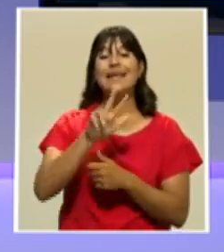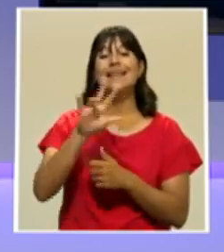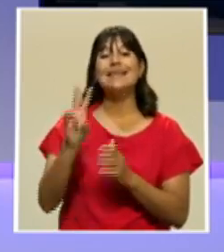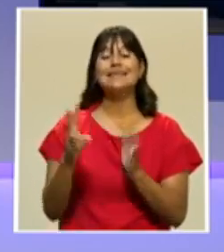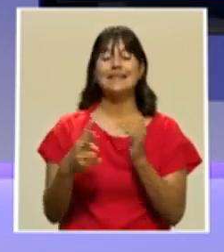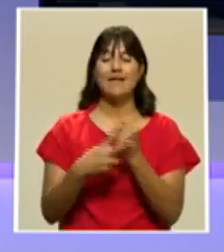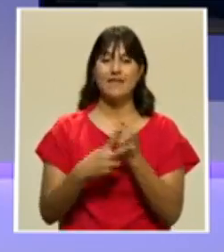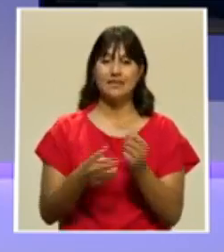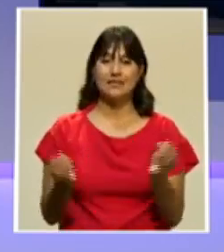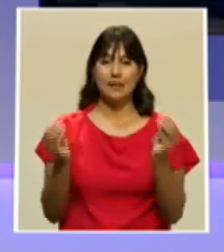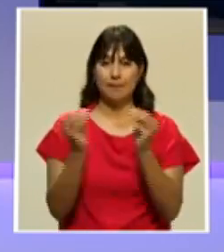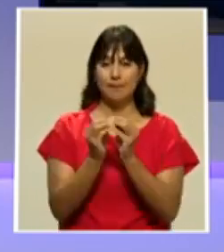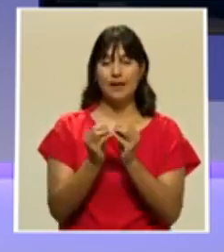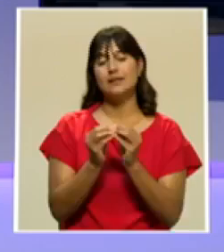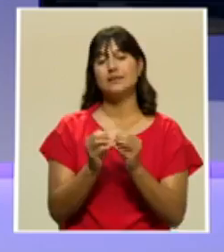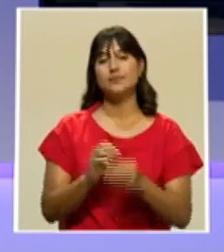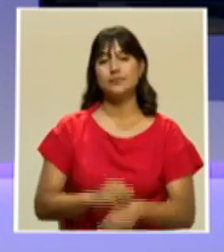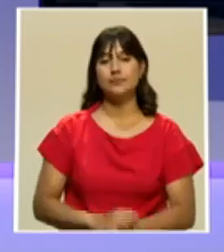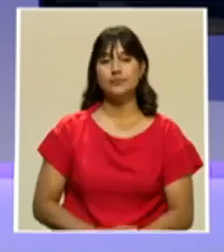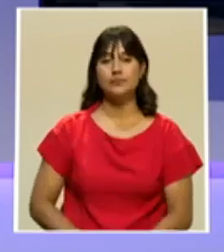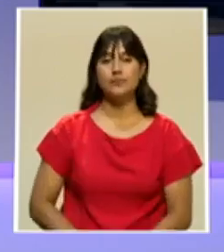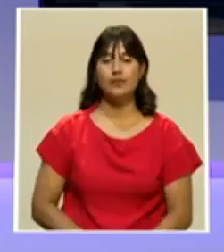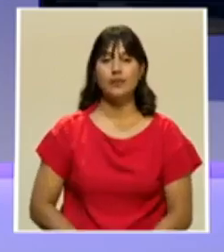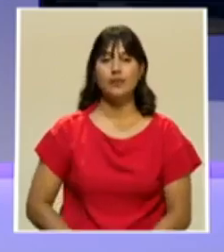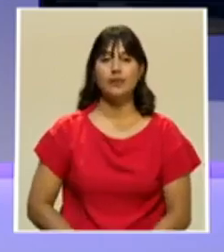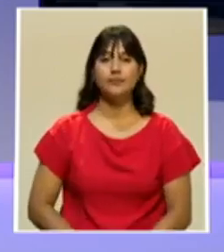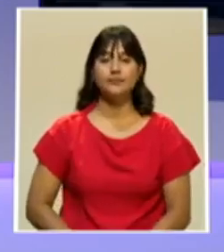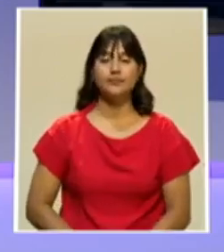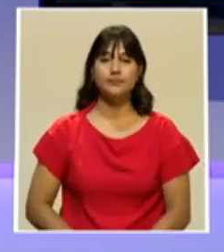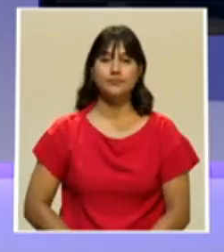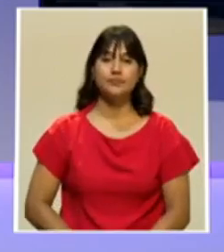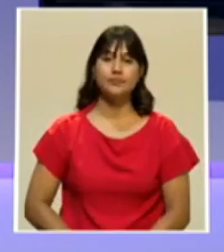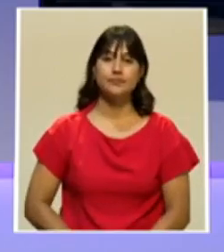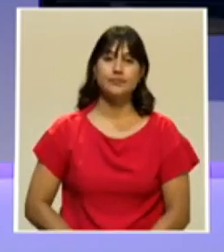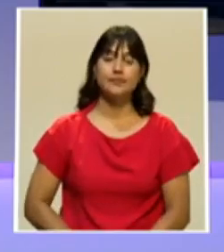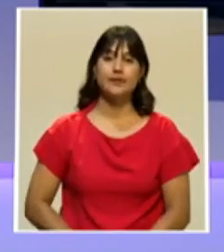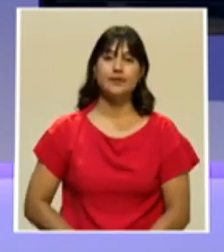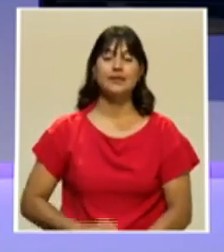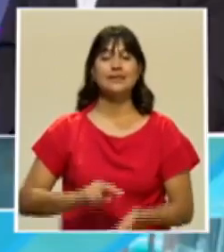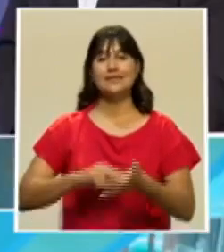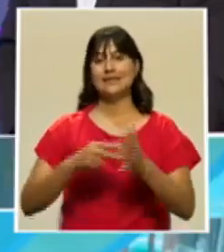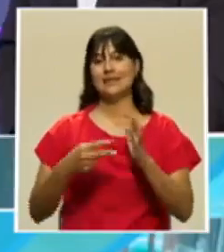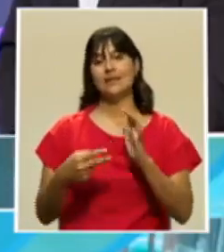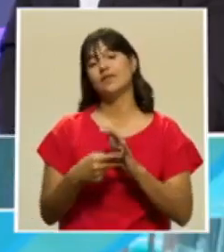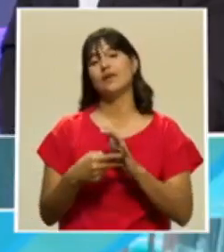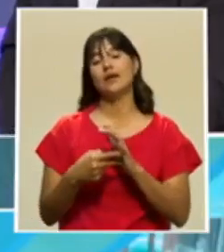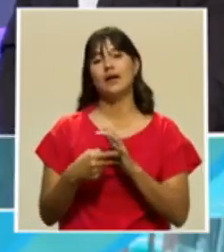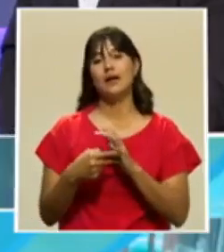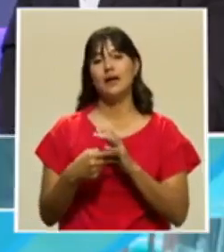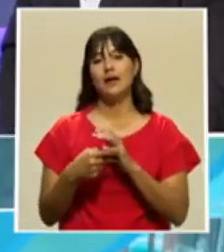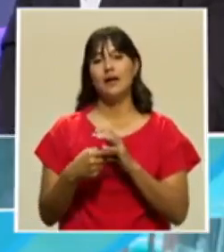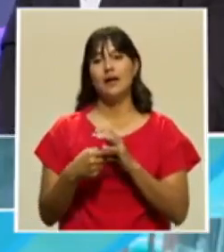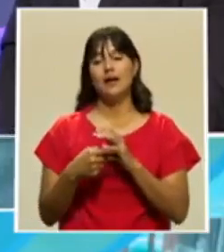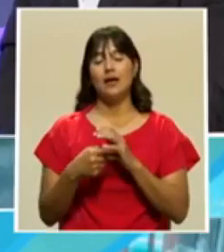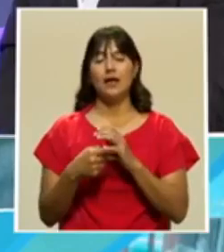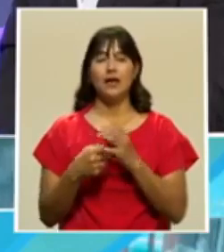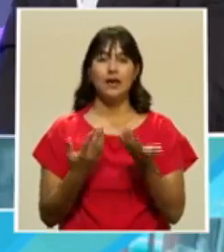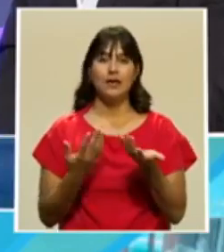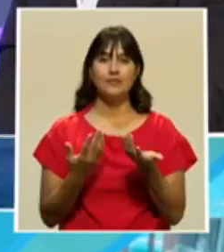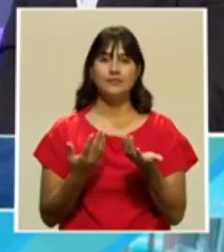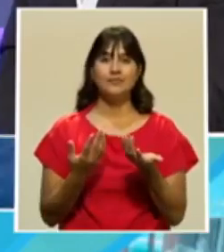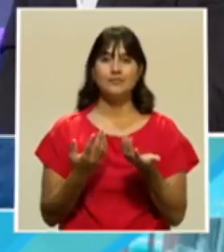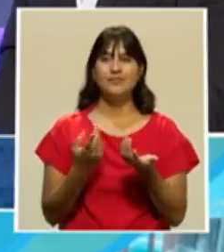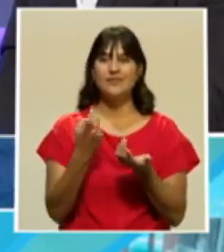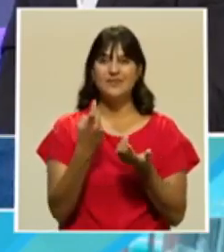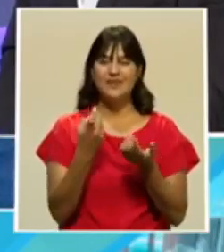más que lo que recibían las peladoras. Es decir, es otra asimetría más. Otra asimetría, sí. que toda esta industria